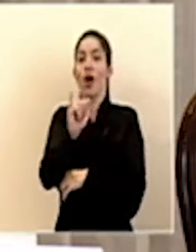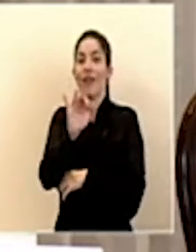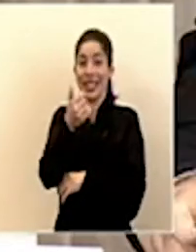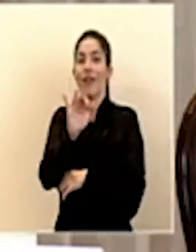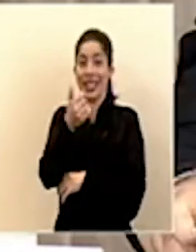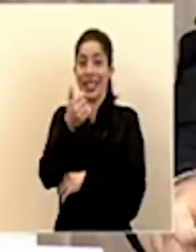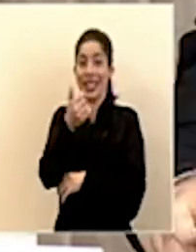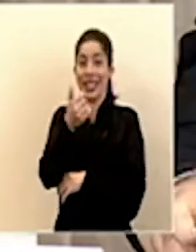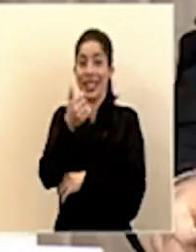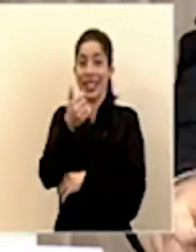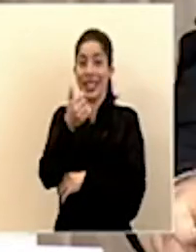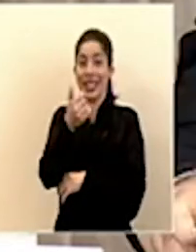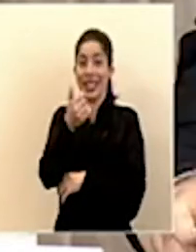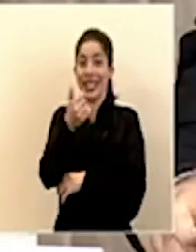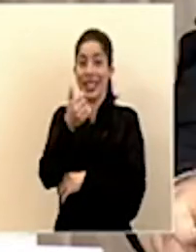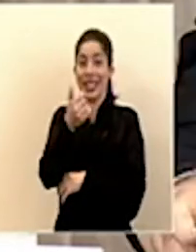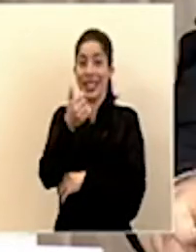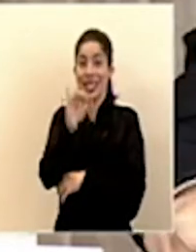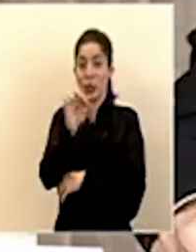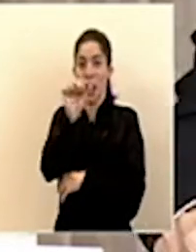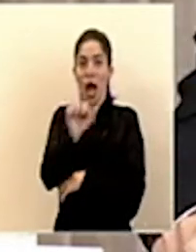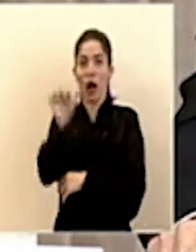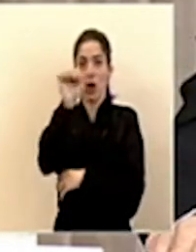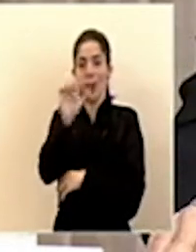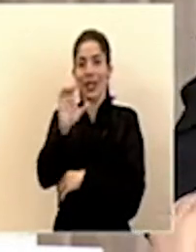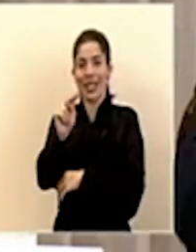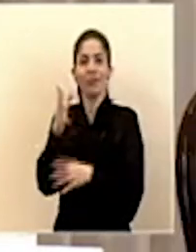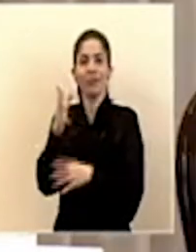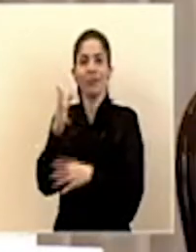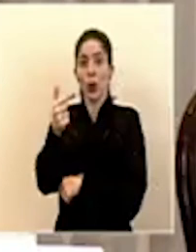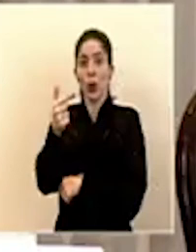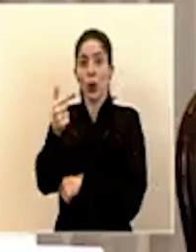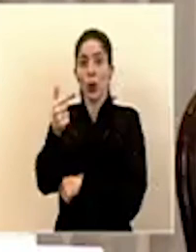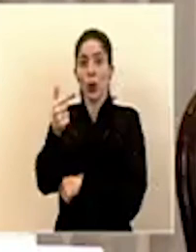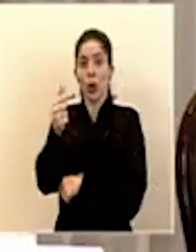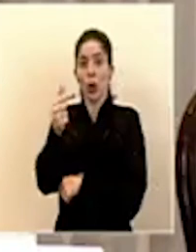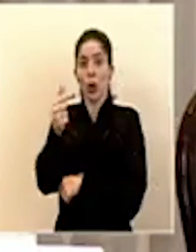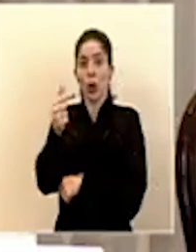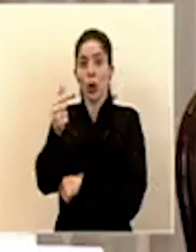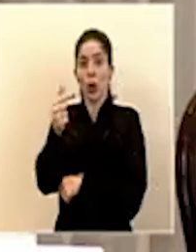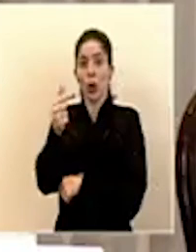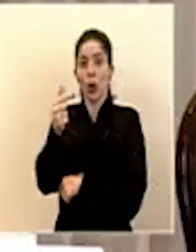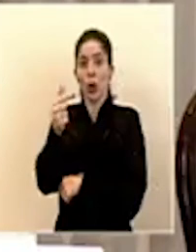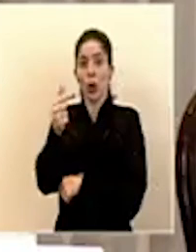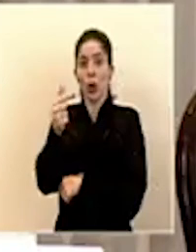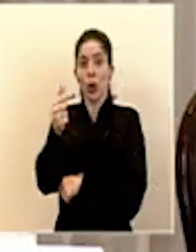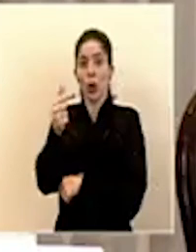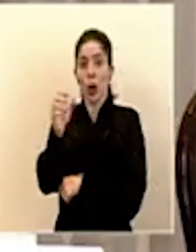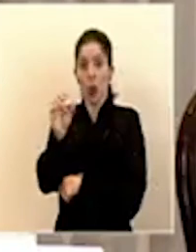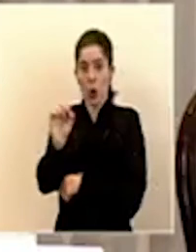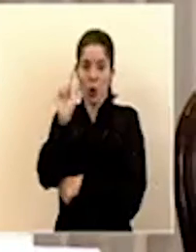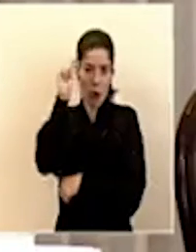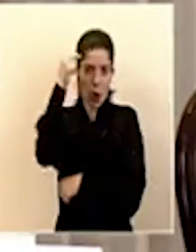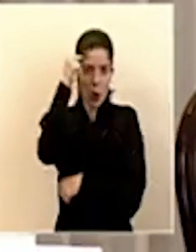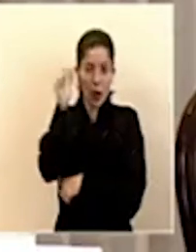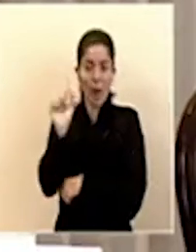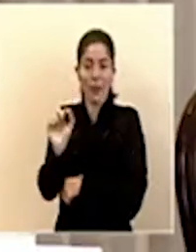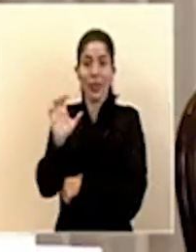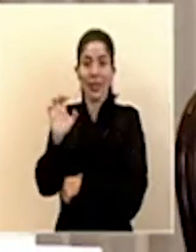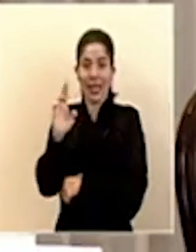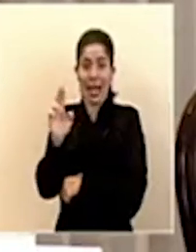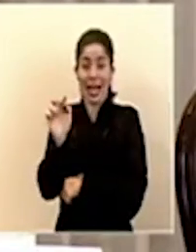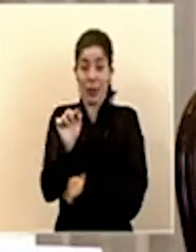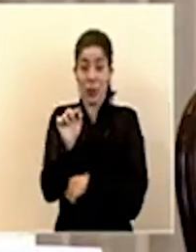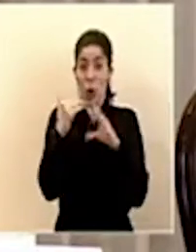arroba CNE de Comisión Nacional de Emergencias punto GO de gobierno punto CR